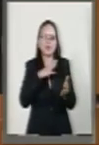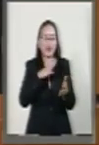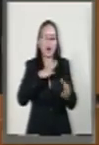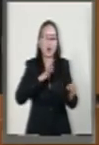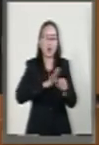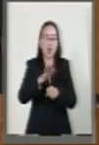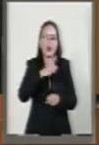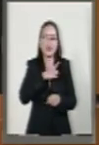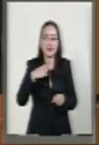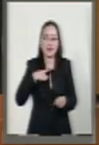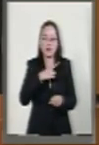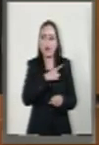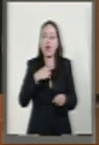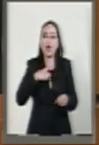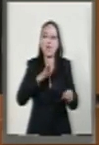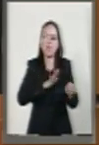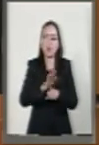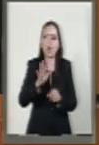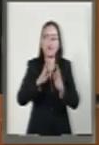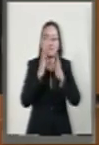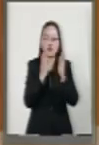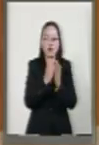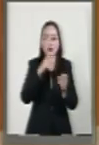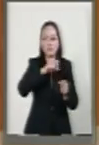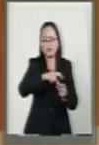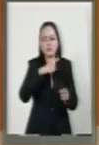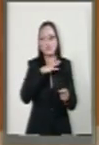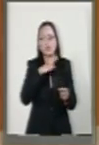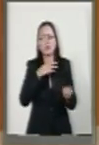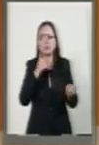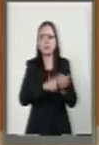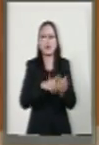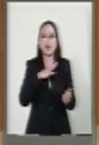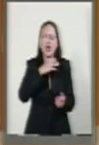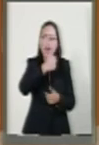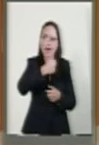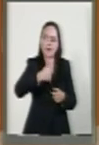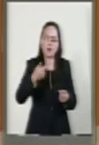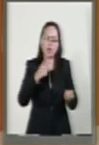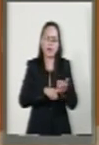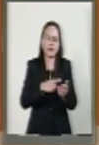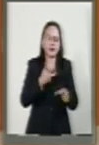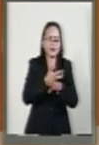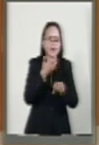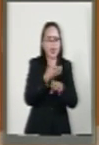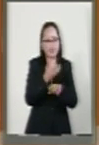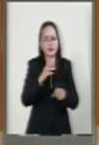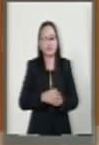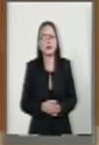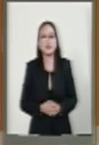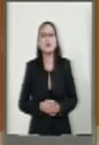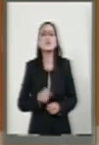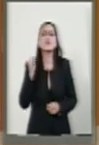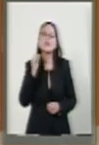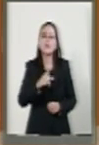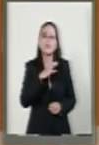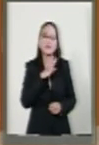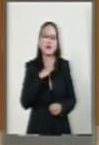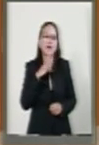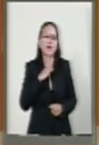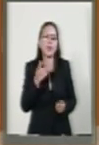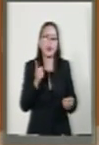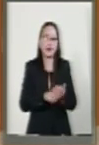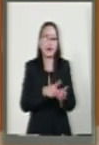deudamiento y al tipo de finanzas públicas y al estado que guarden estas en cada uno de los estados. Por otra, toda la deuda